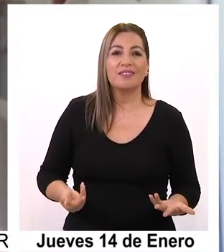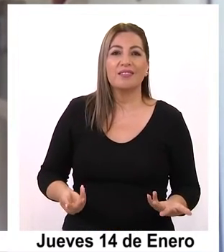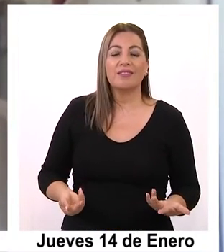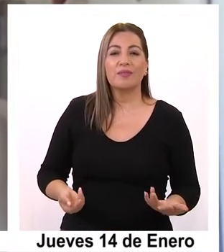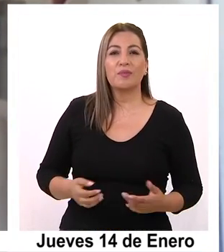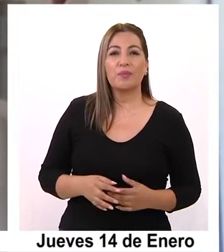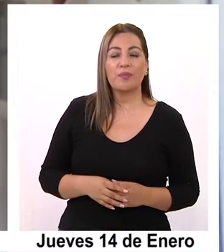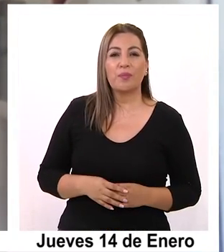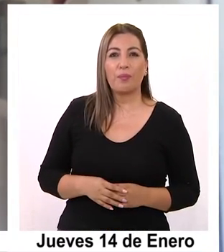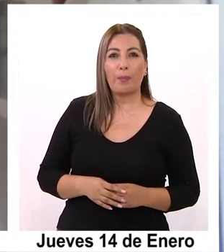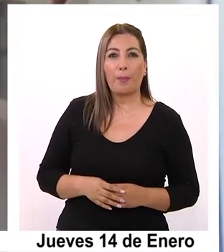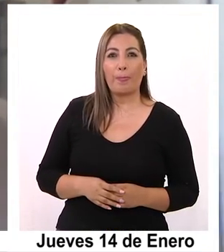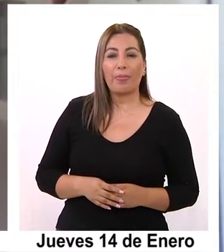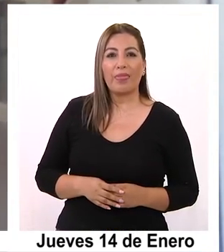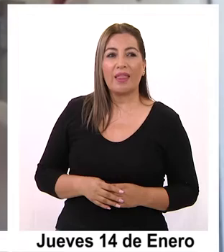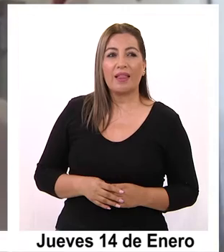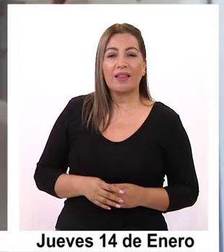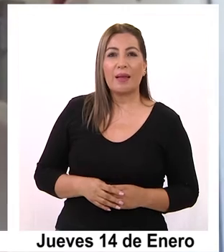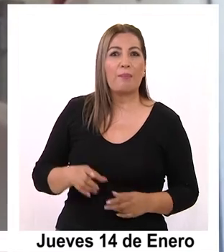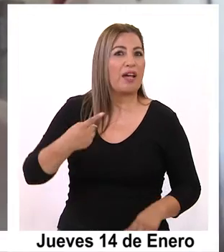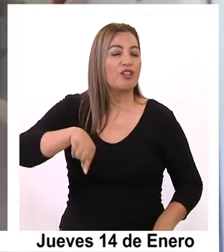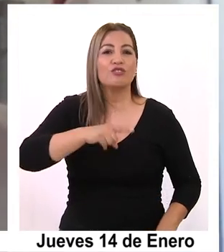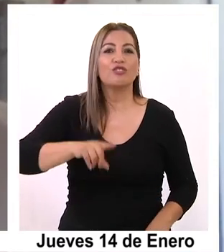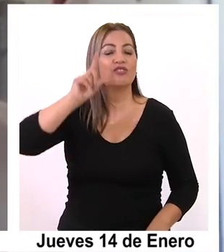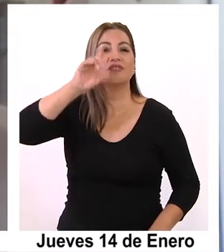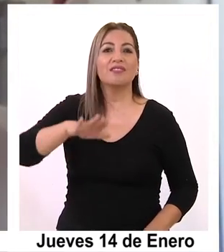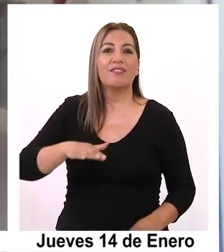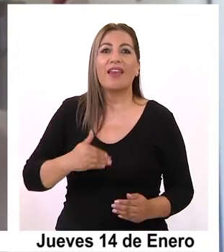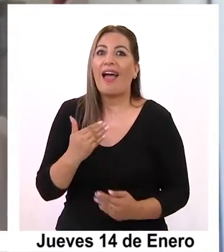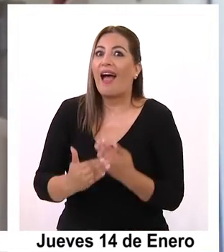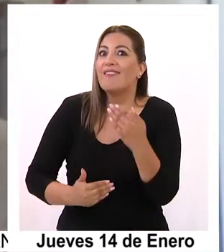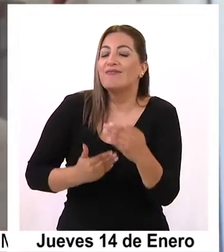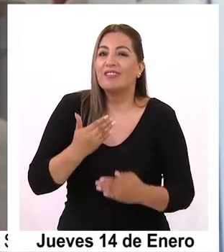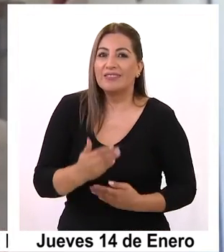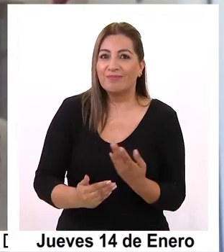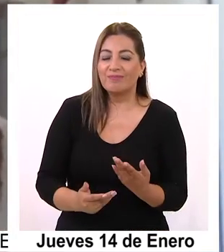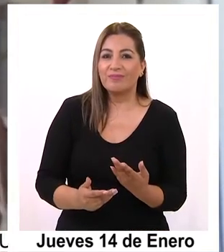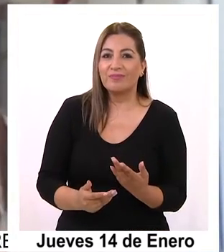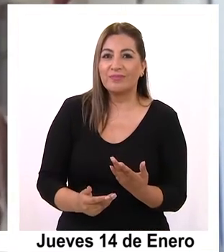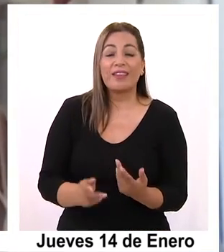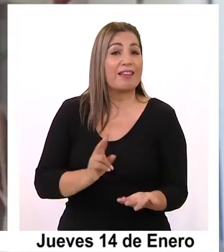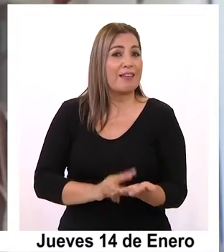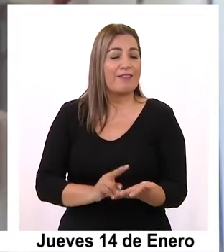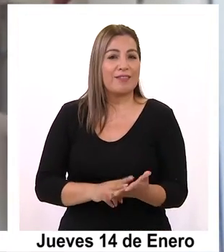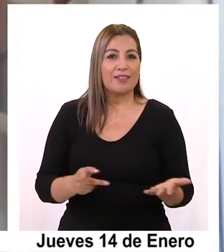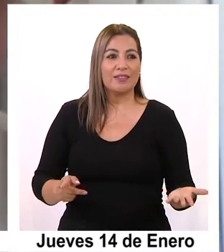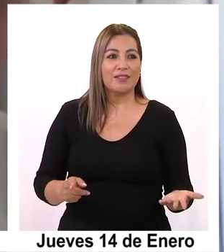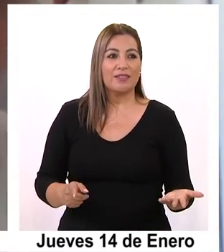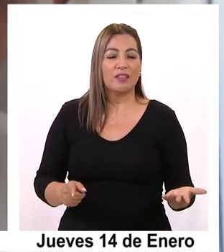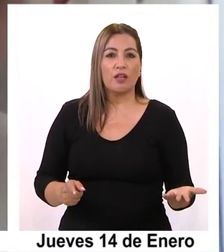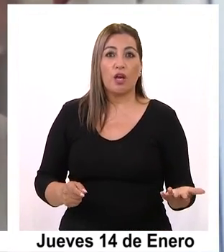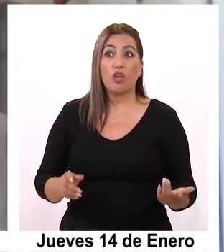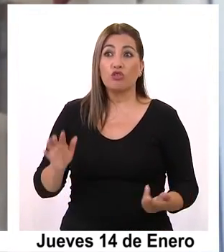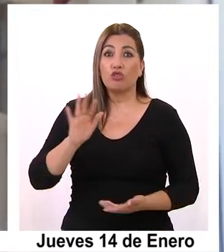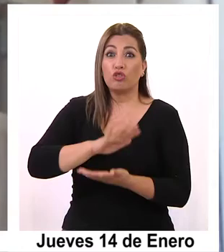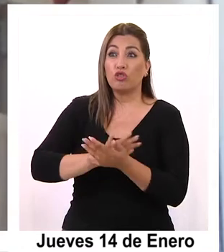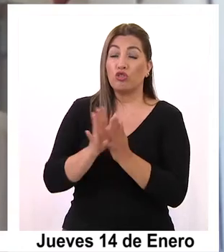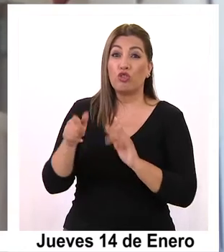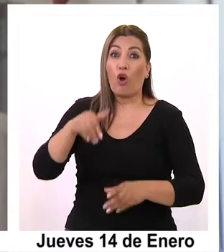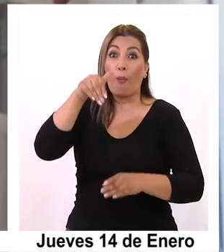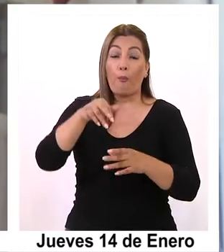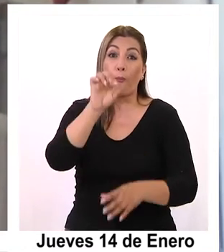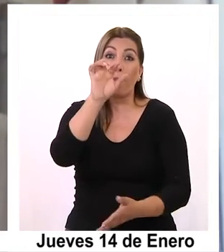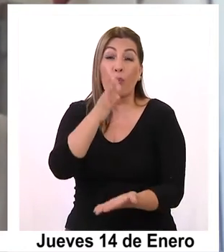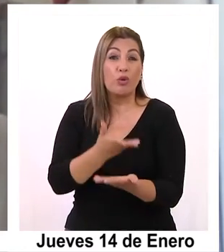por así decirlo, es la pista para correr, vayamos corriendo, pero indudablemente no van a llegar todos y